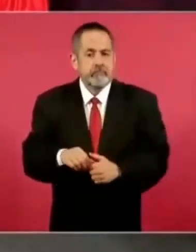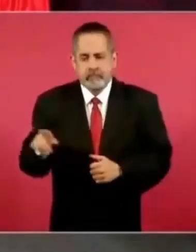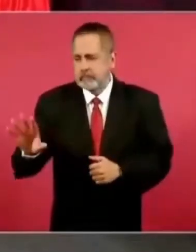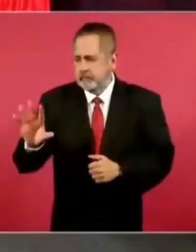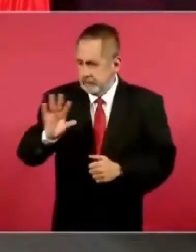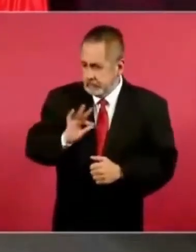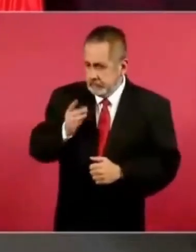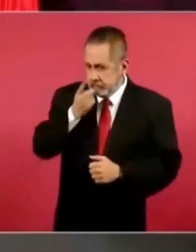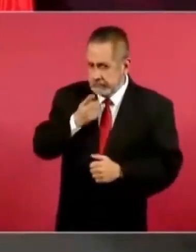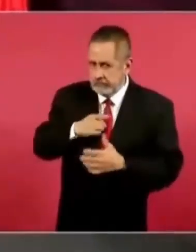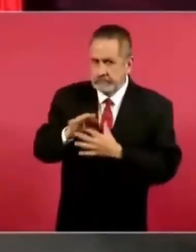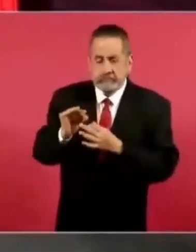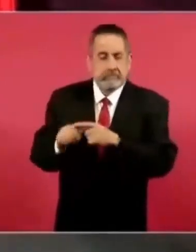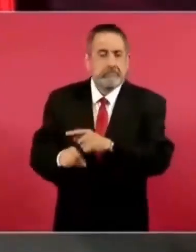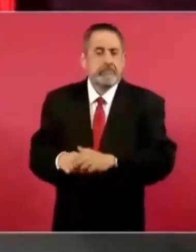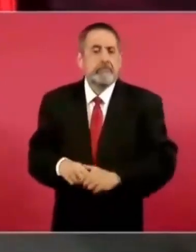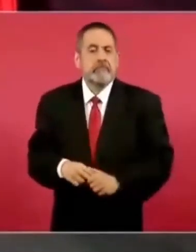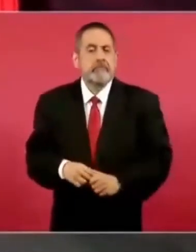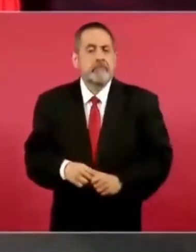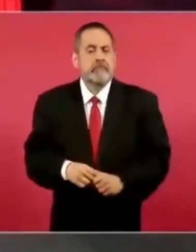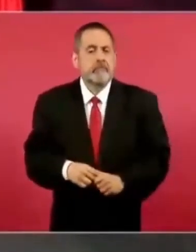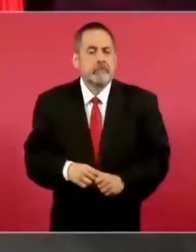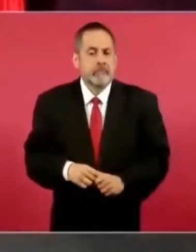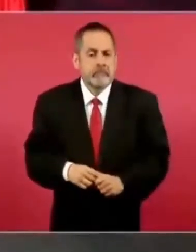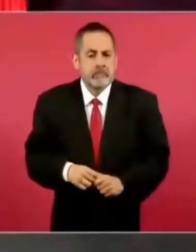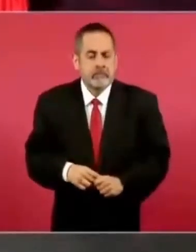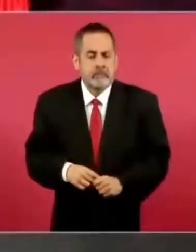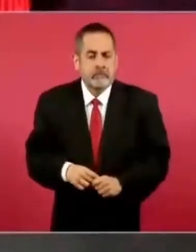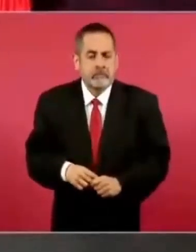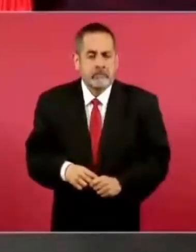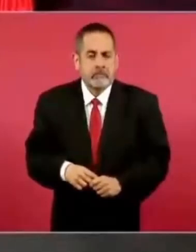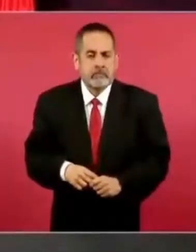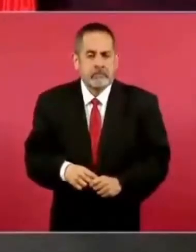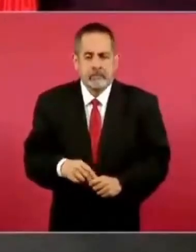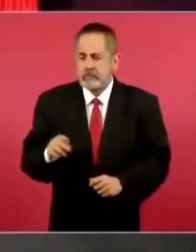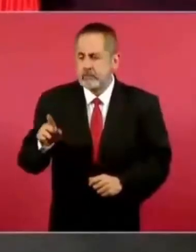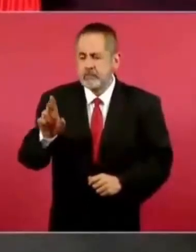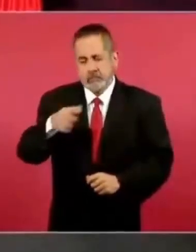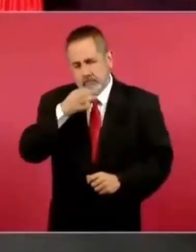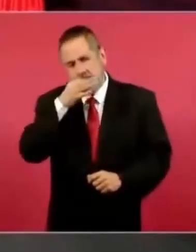que me avisaba.